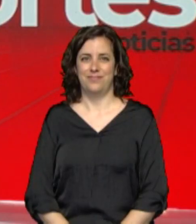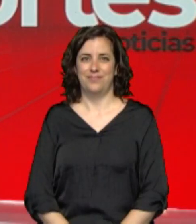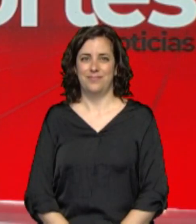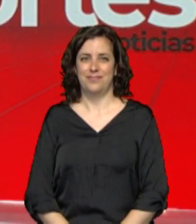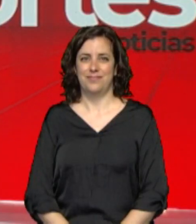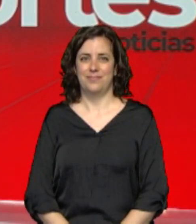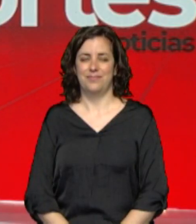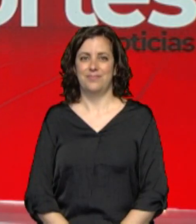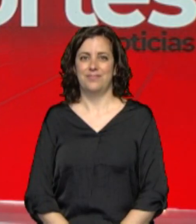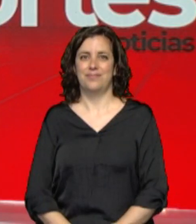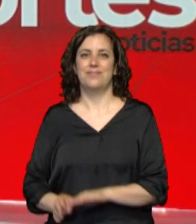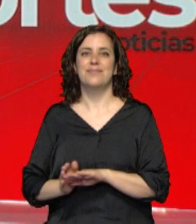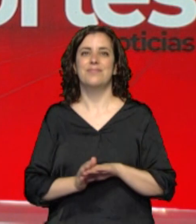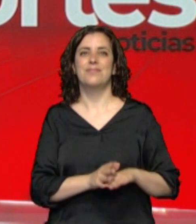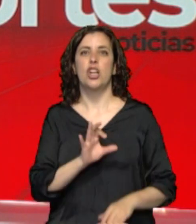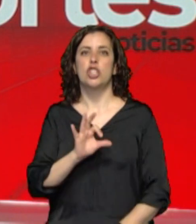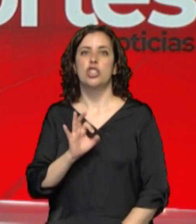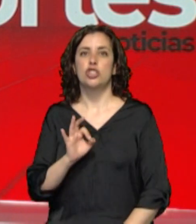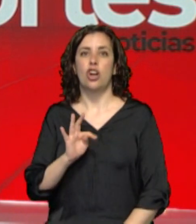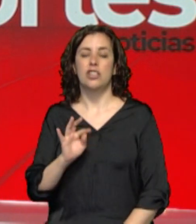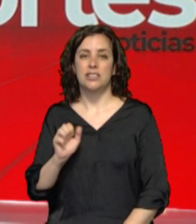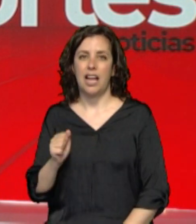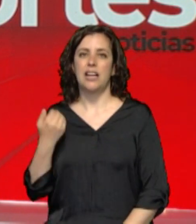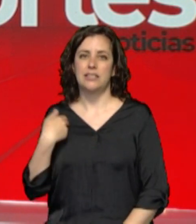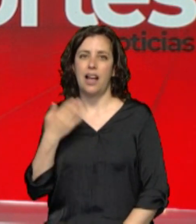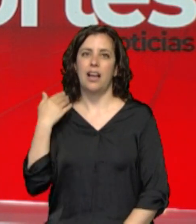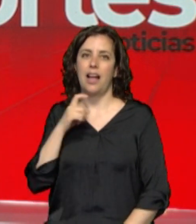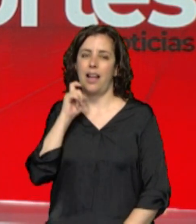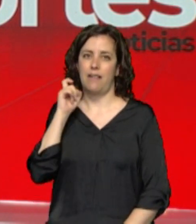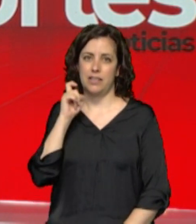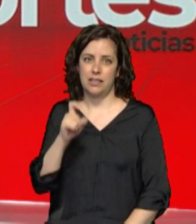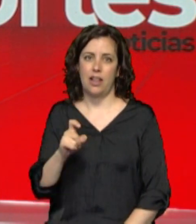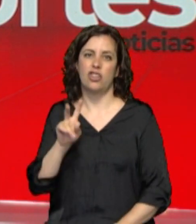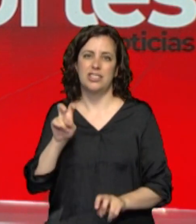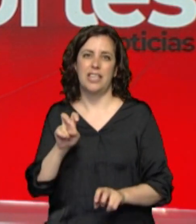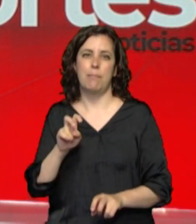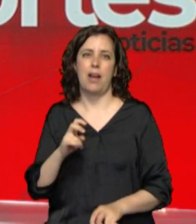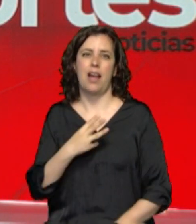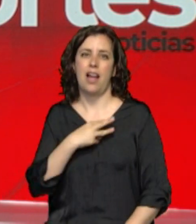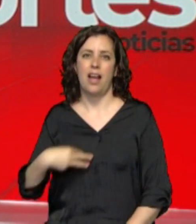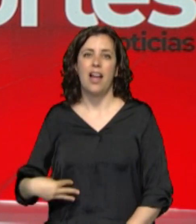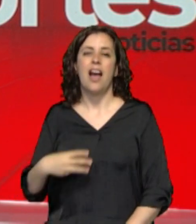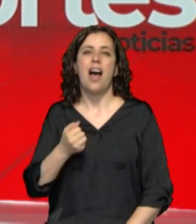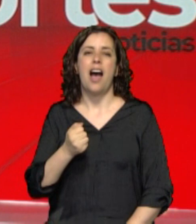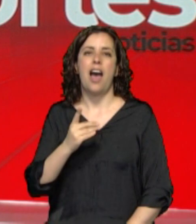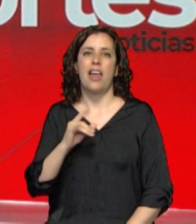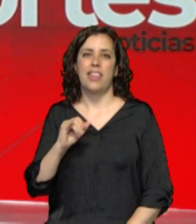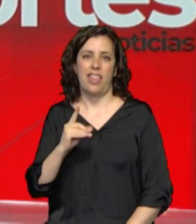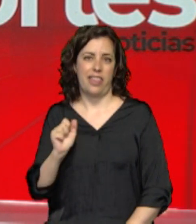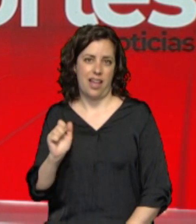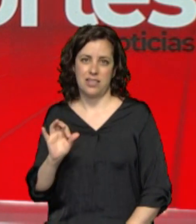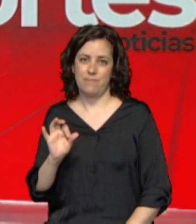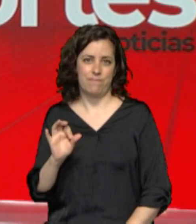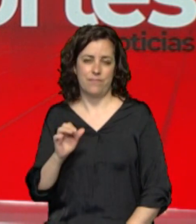Bueno y más asuntos porque Sota ya anunció que no vestiría a Adidas como Osasuna a pesar de la relación que une ambas entidades. El conjunto